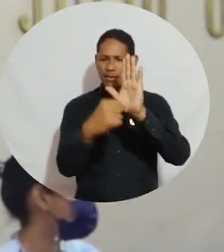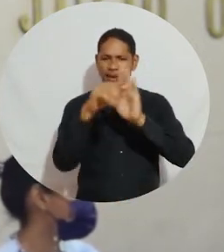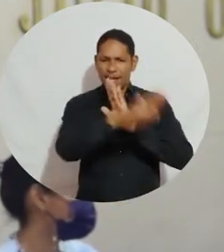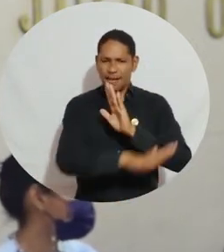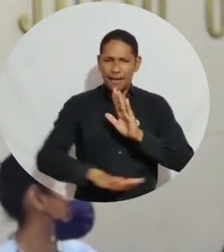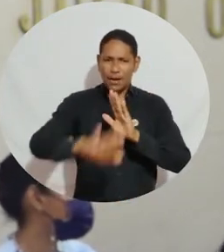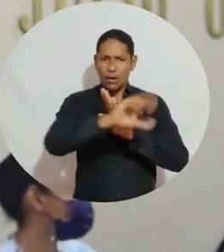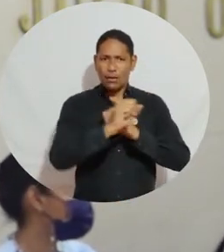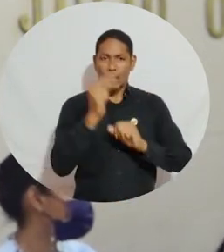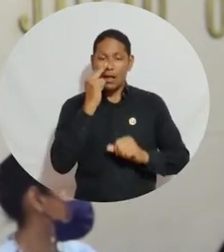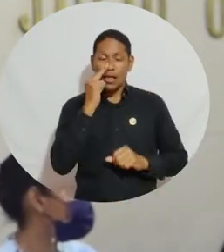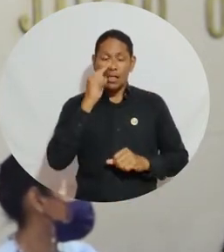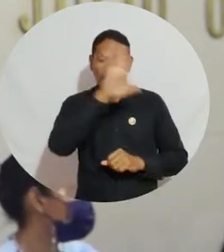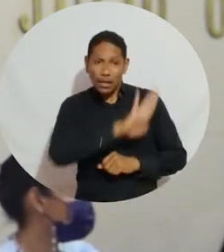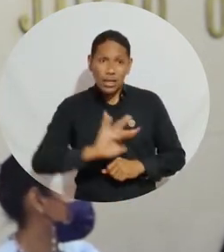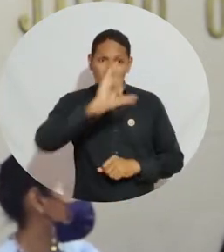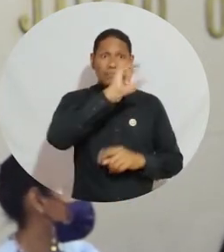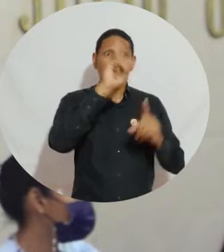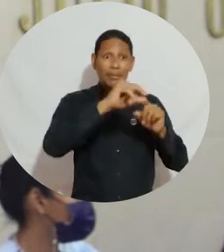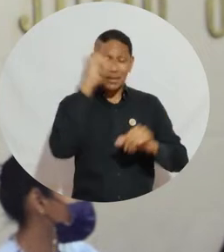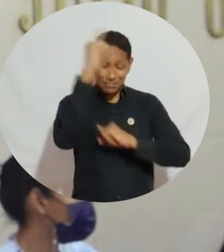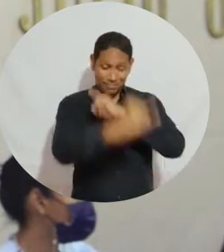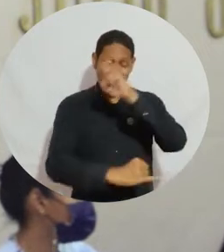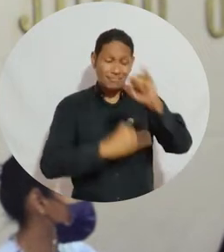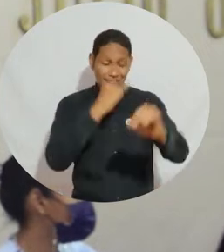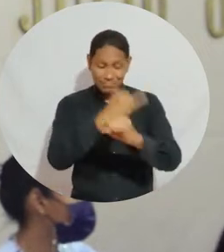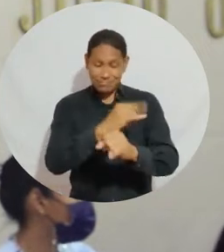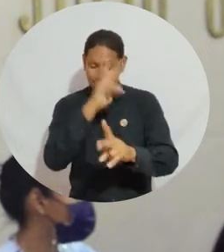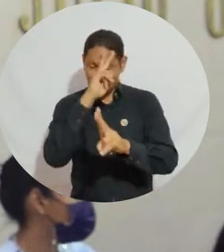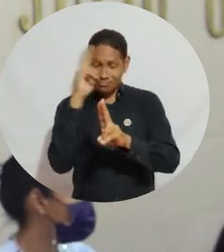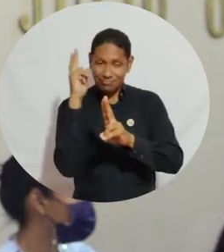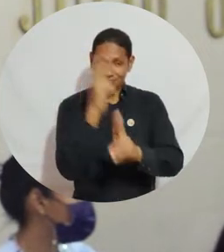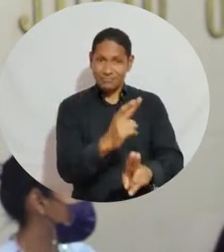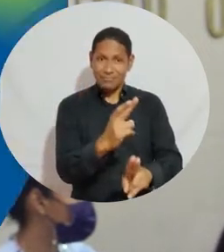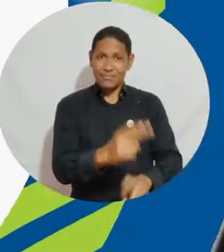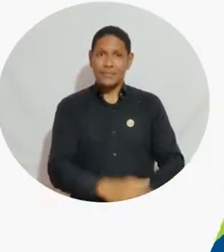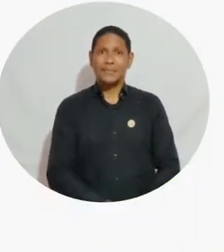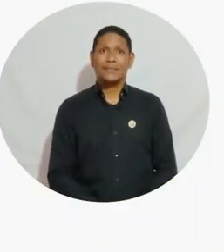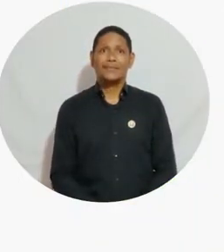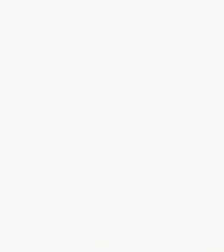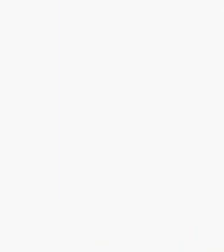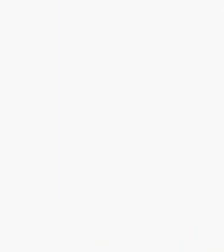no solamente a nivel regional, nacional, sino también que ya está reconocida a nivel mundial.